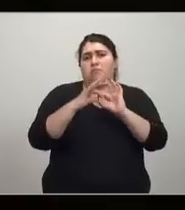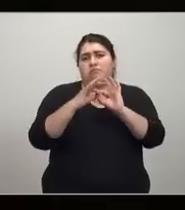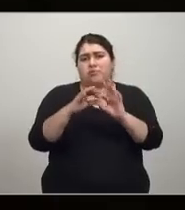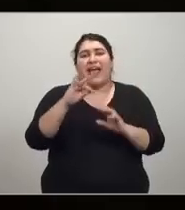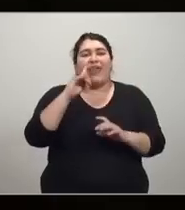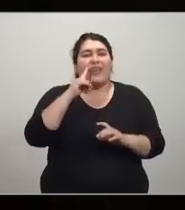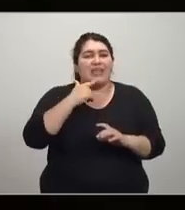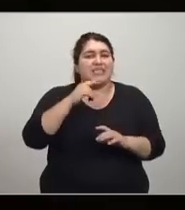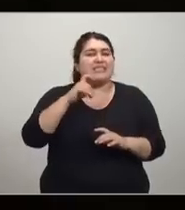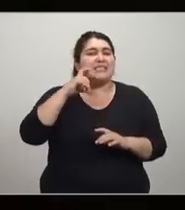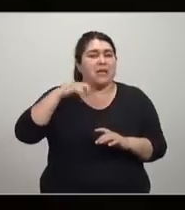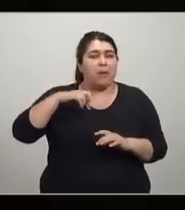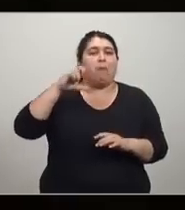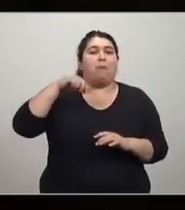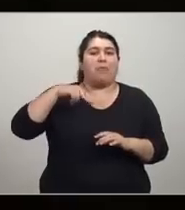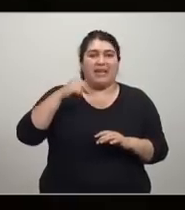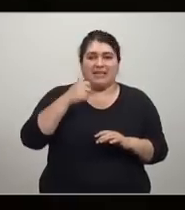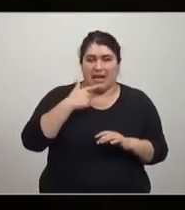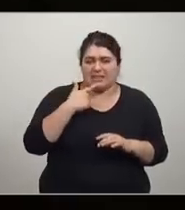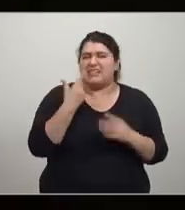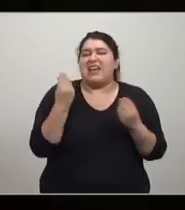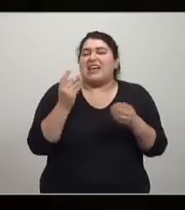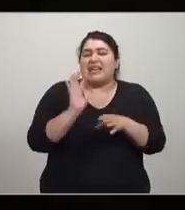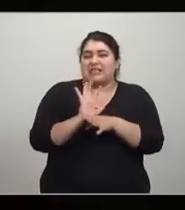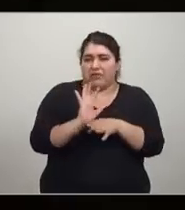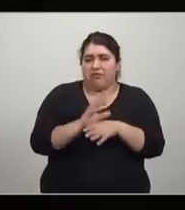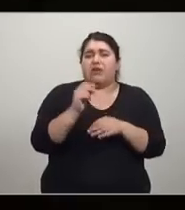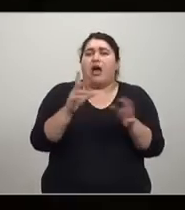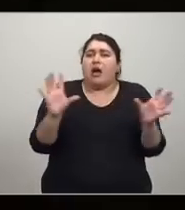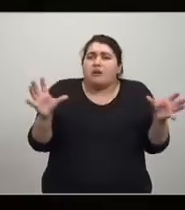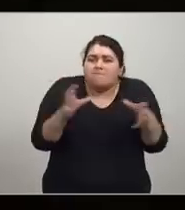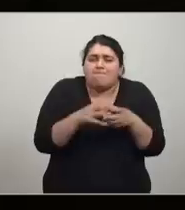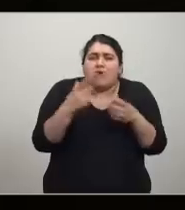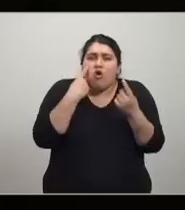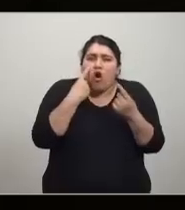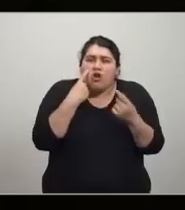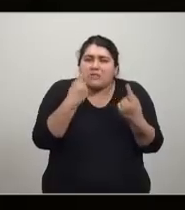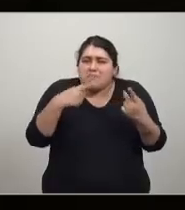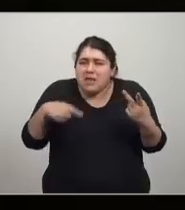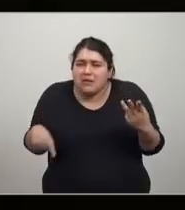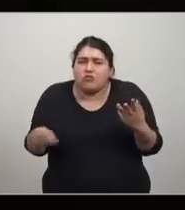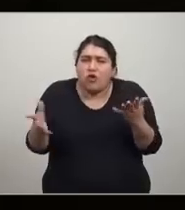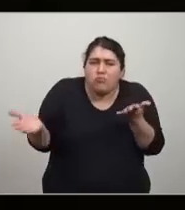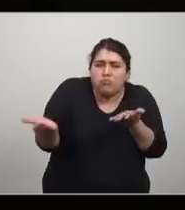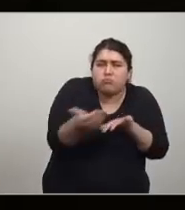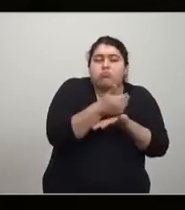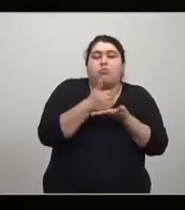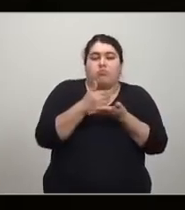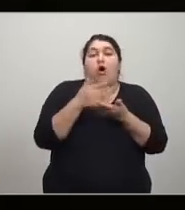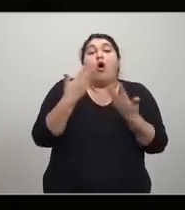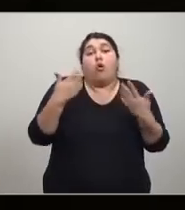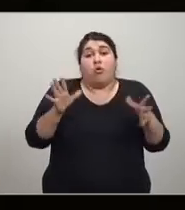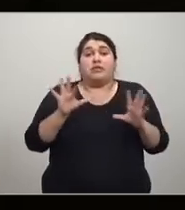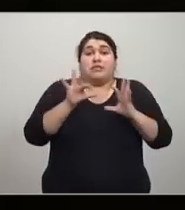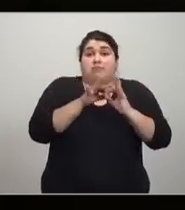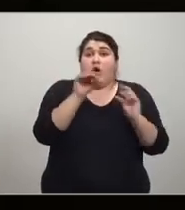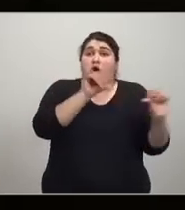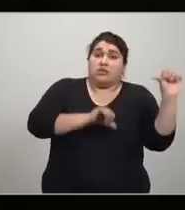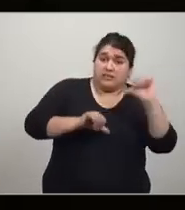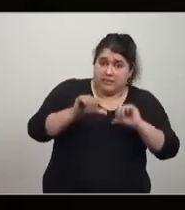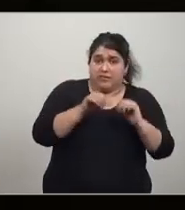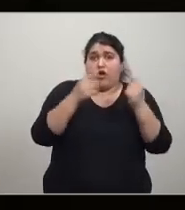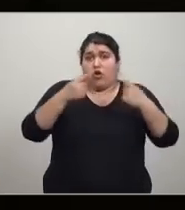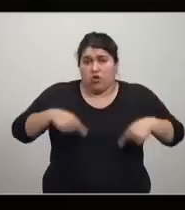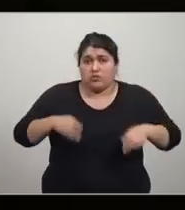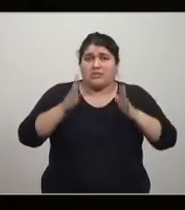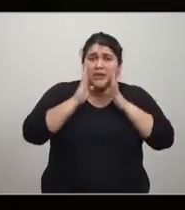disciplina. Disciplina significa un conjunto de conocimientos sobre algo, parte puede ser conocimiento científico, parte de tradición,